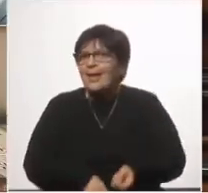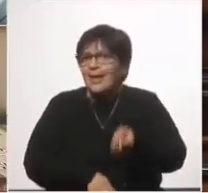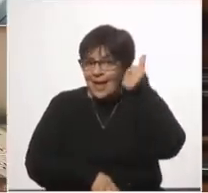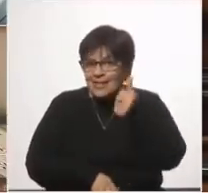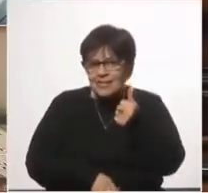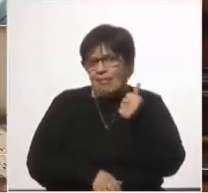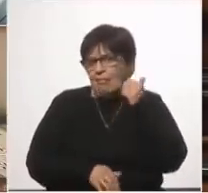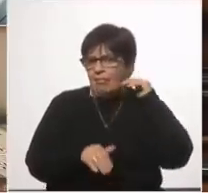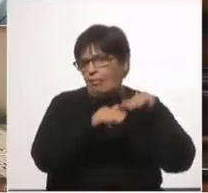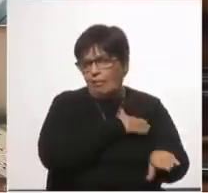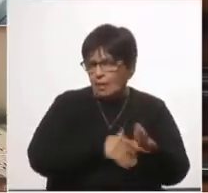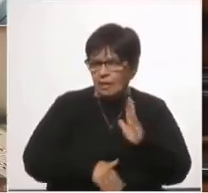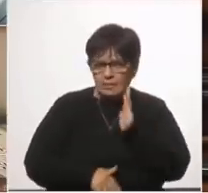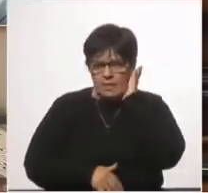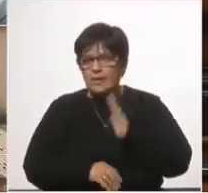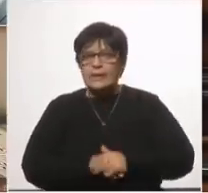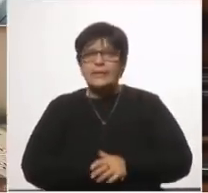no fueron tomadas en cuenta.